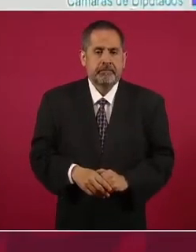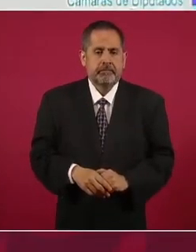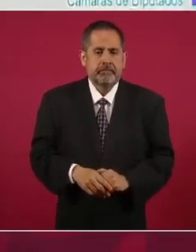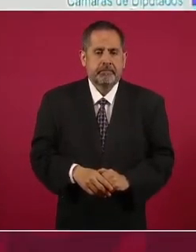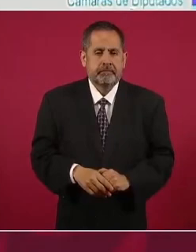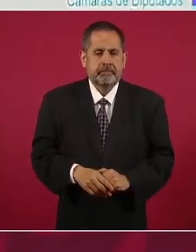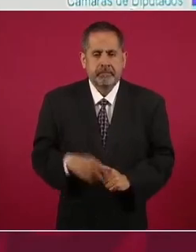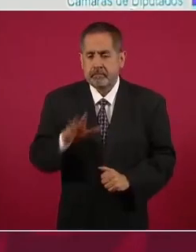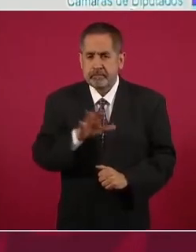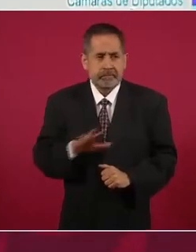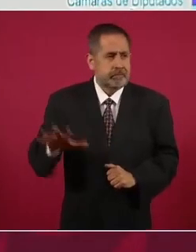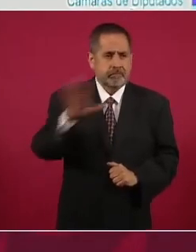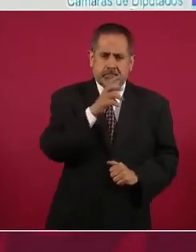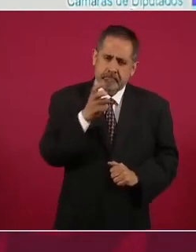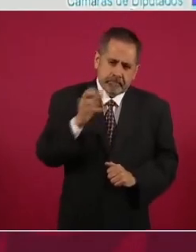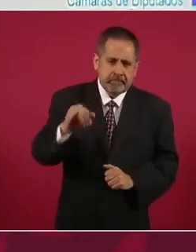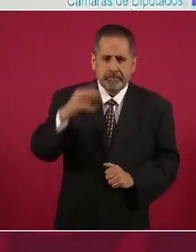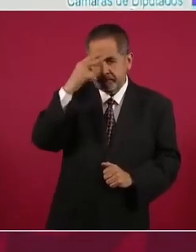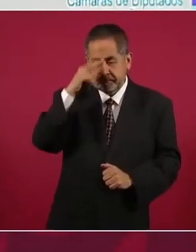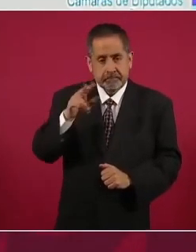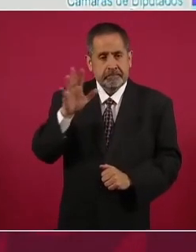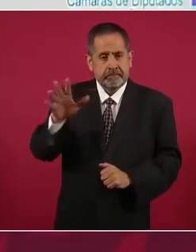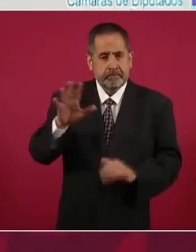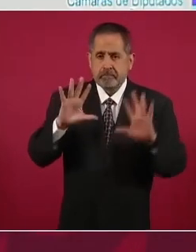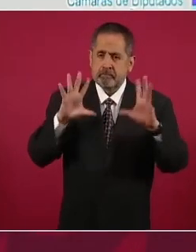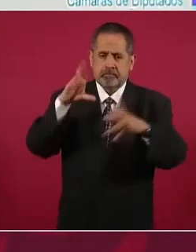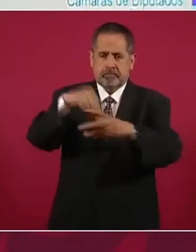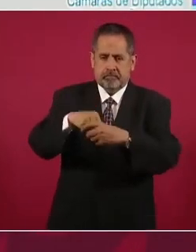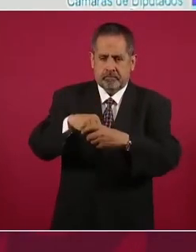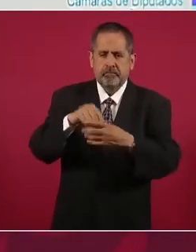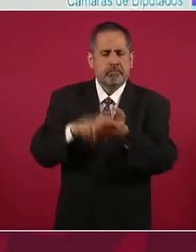Pero esto es México, somos todos.